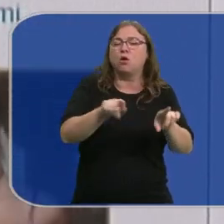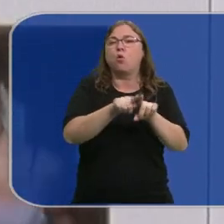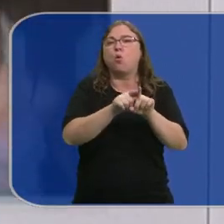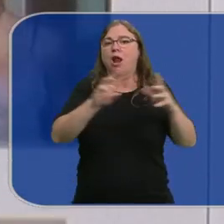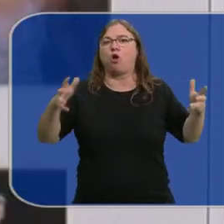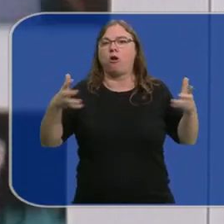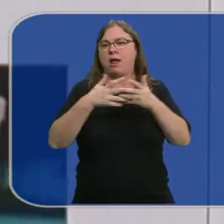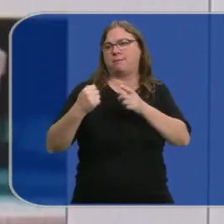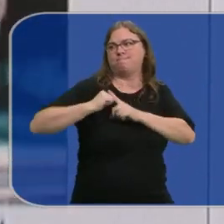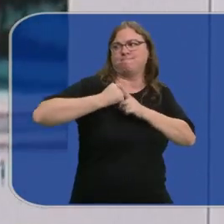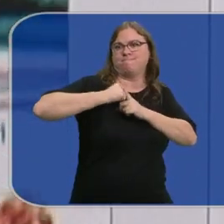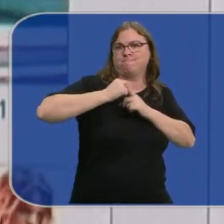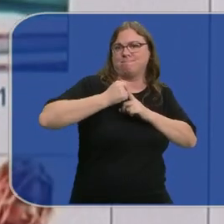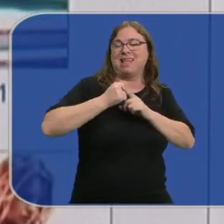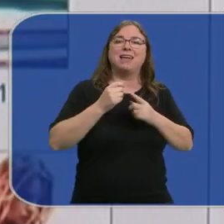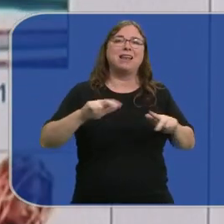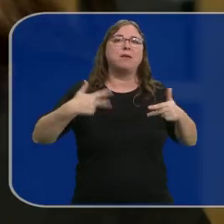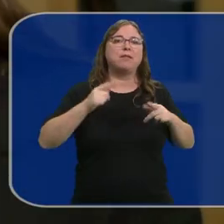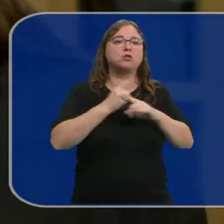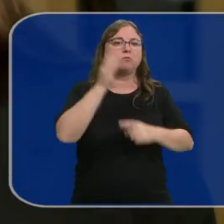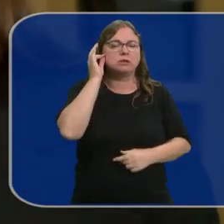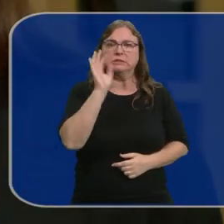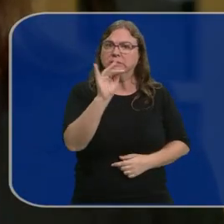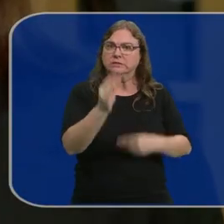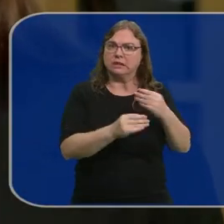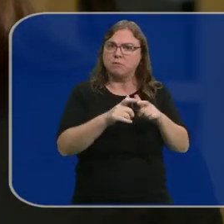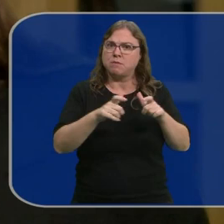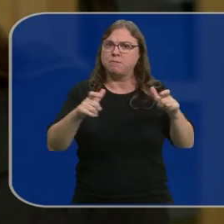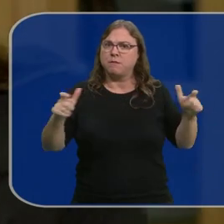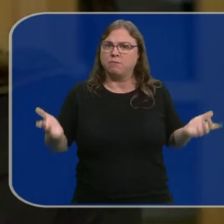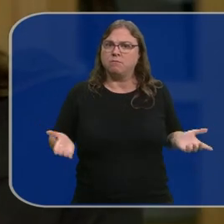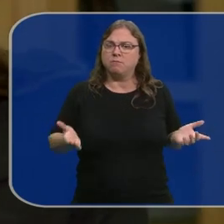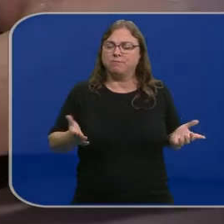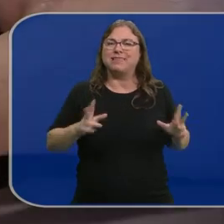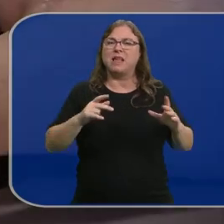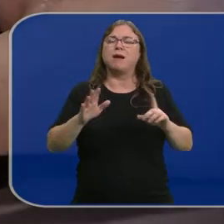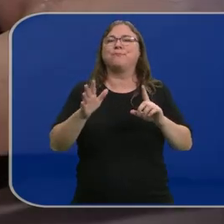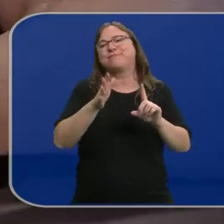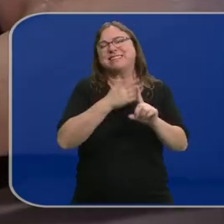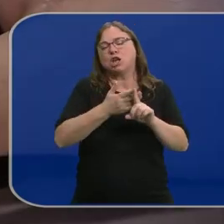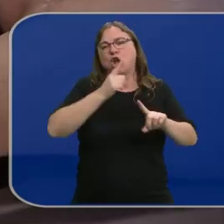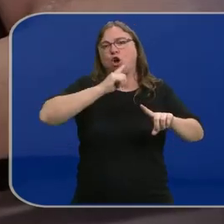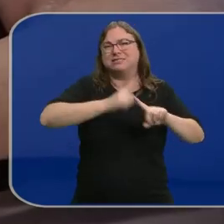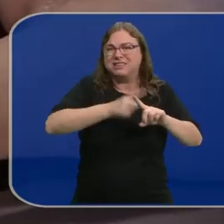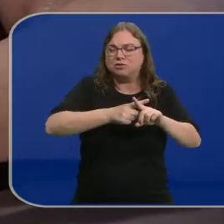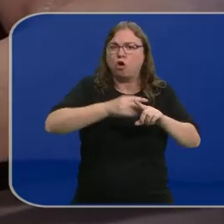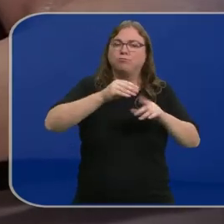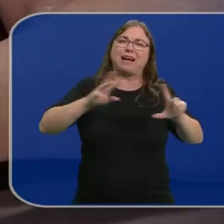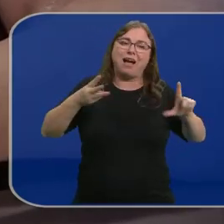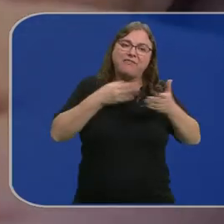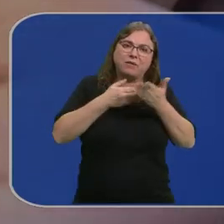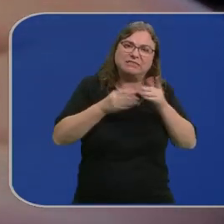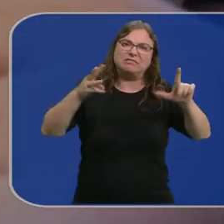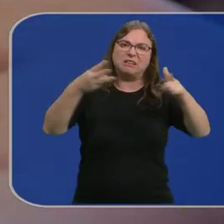formas de atentar contra la libertad sexual de las mujeres. Sí, se han estado incrementando las agresiones online. Desde 2021, según la